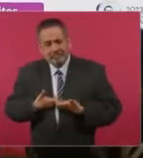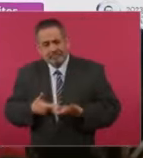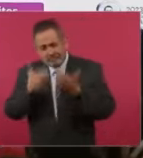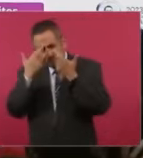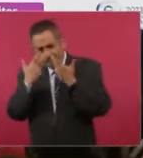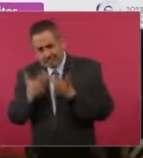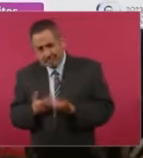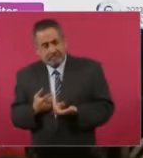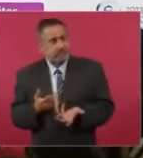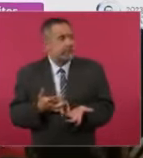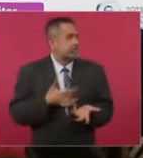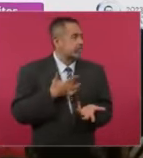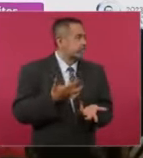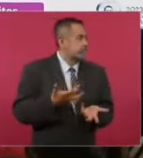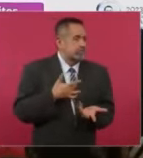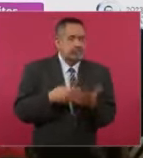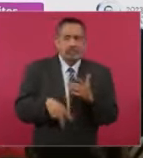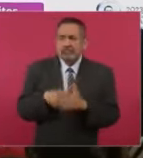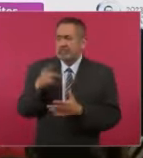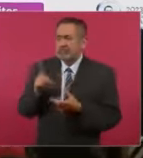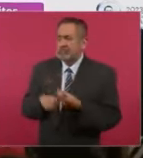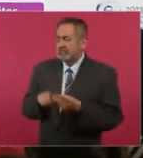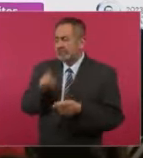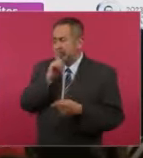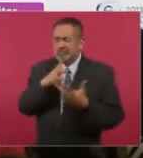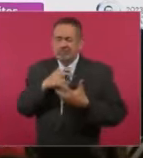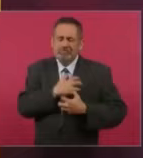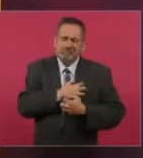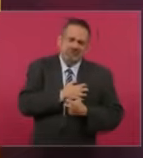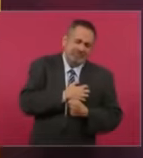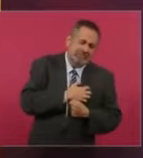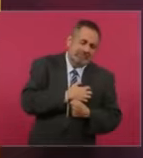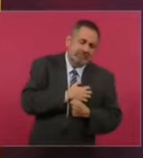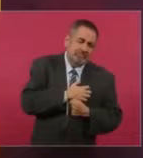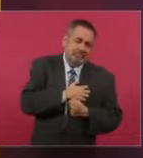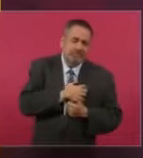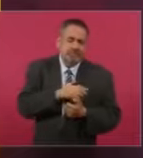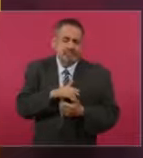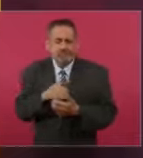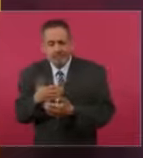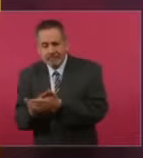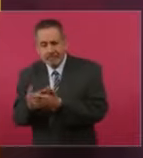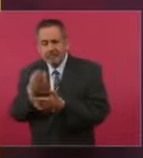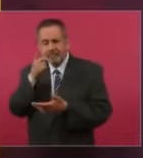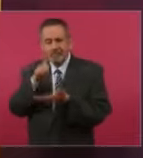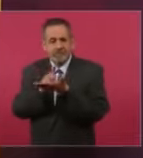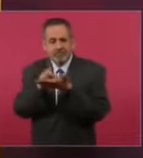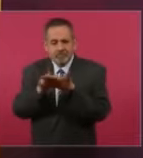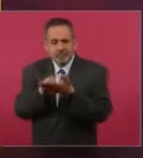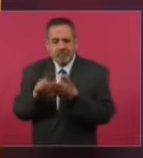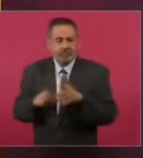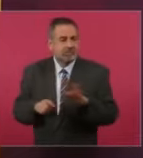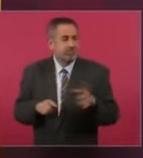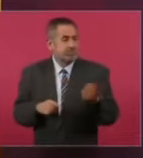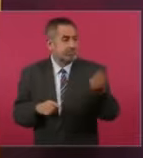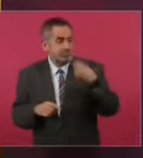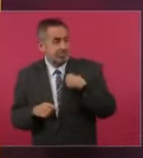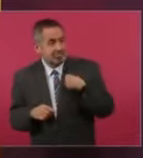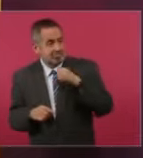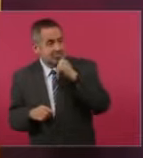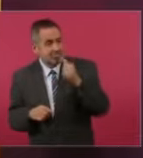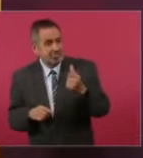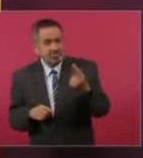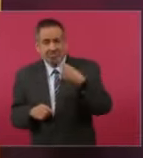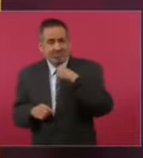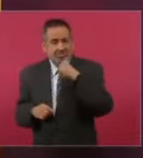son estos vacíos emocionales, estos dolores emocionales que tienen que ver con la no aceptación, un